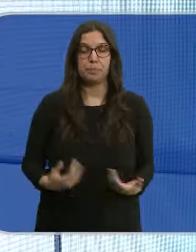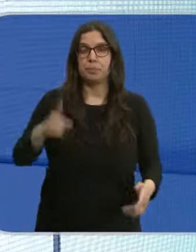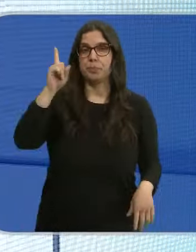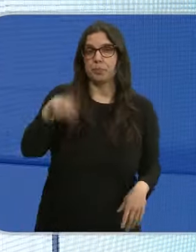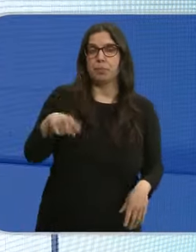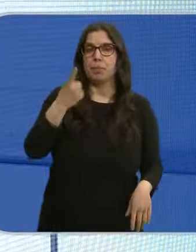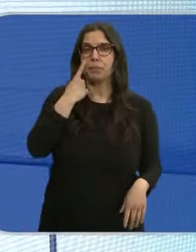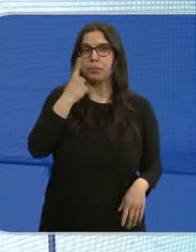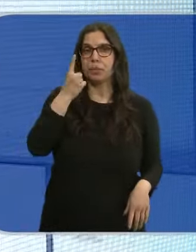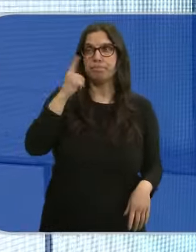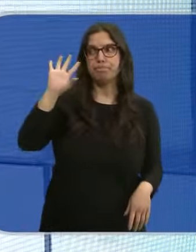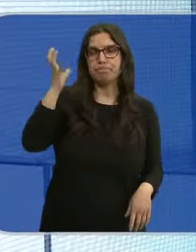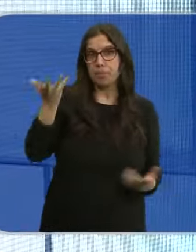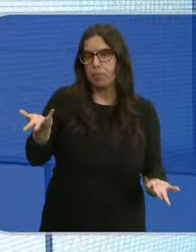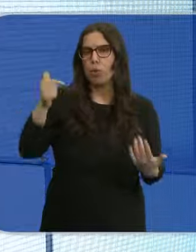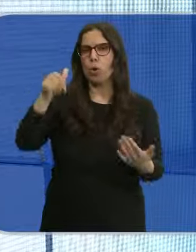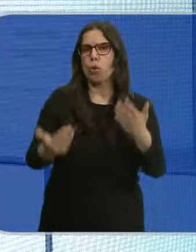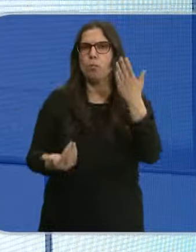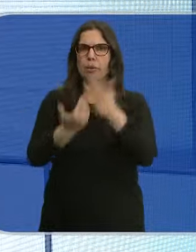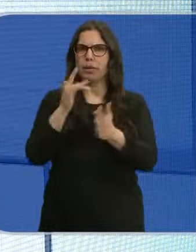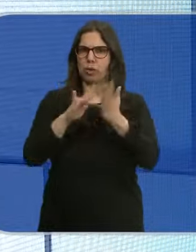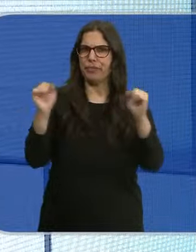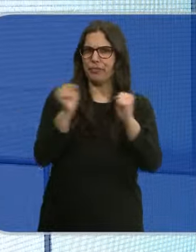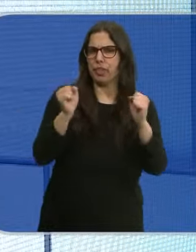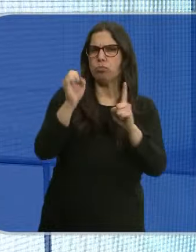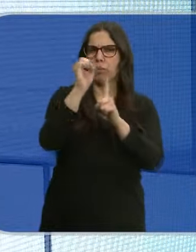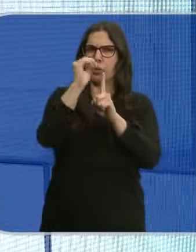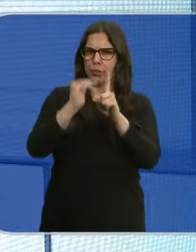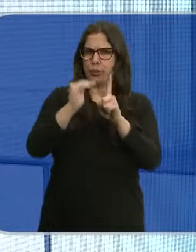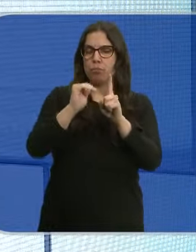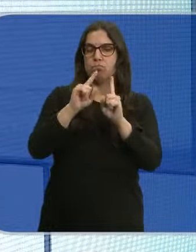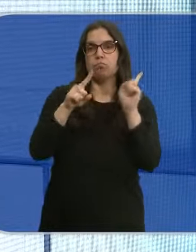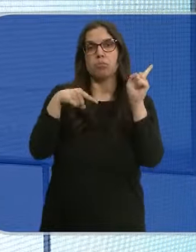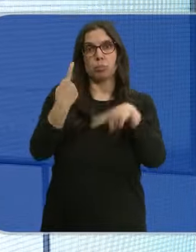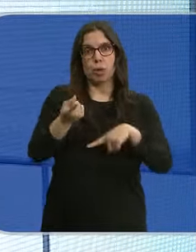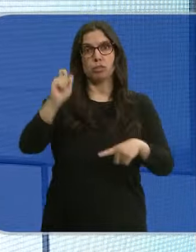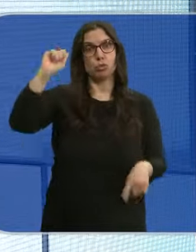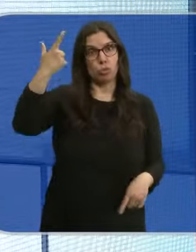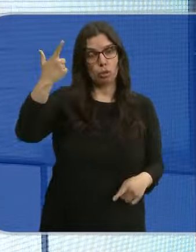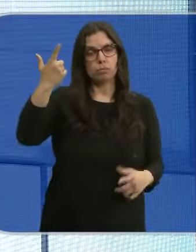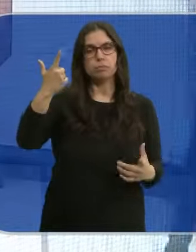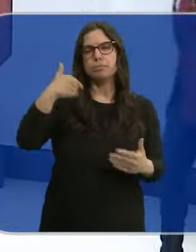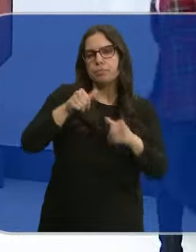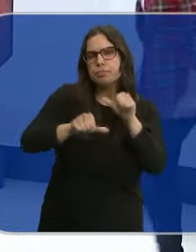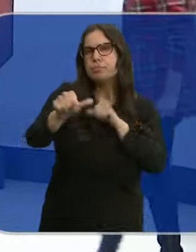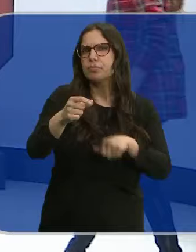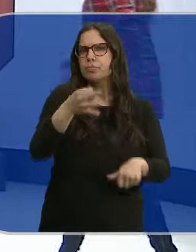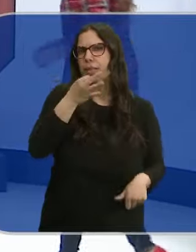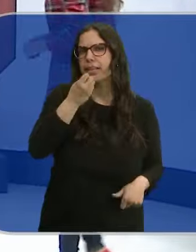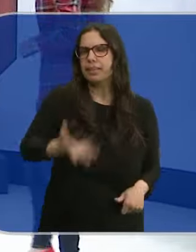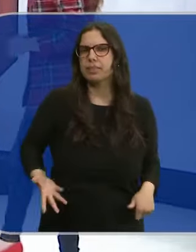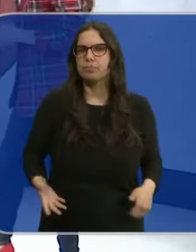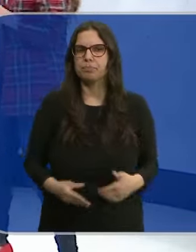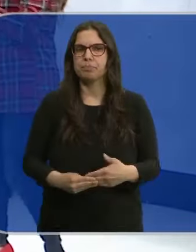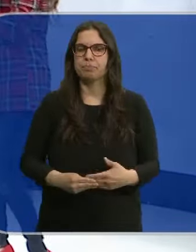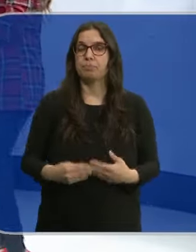También vamos a estar muy pendientes del tiempo. Esta mañana hemos pasado frío, temperaturas muy bajas, pero luego ha salido el sol. ¿Qué nos espera en las próximas horas,